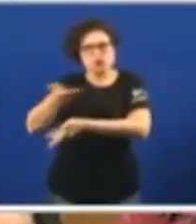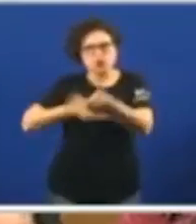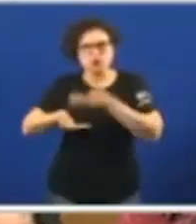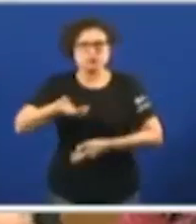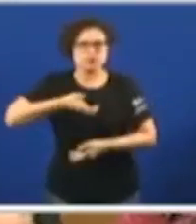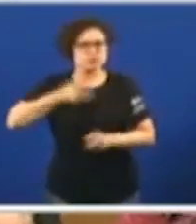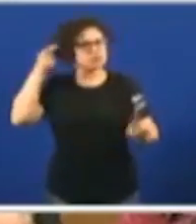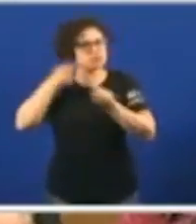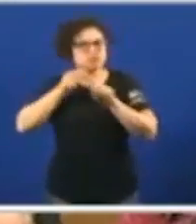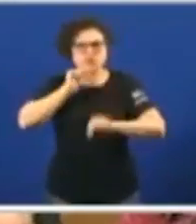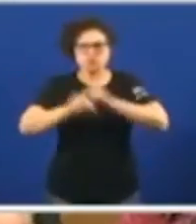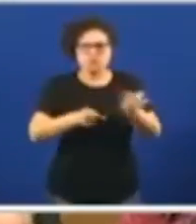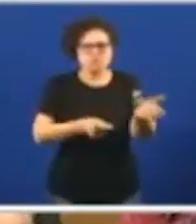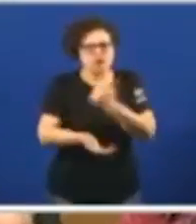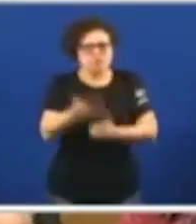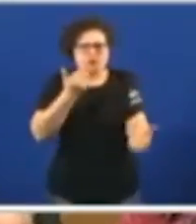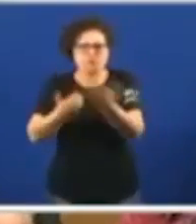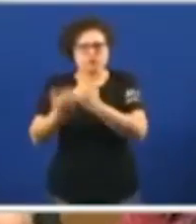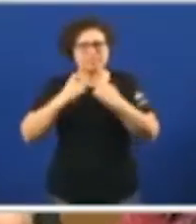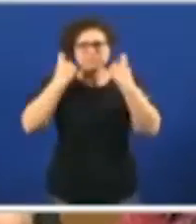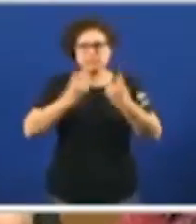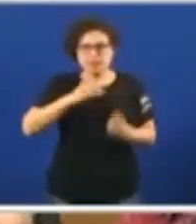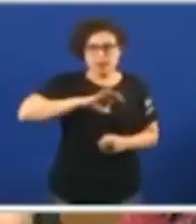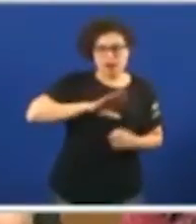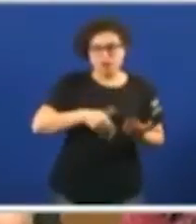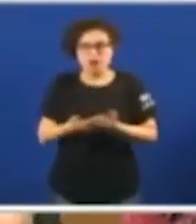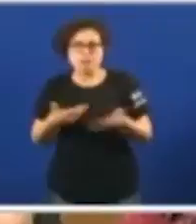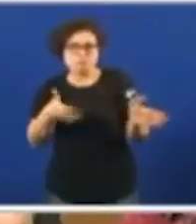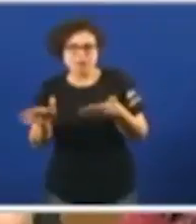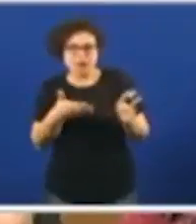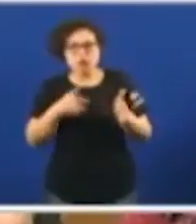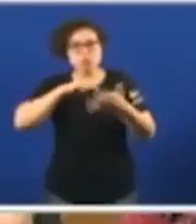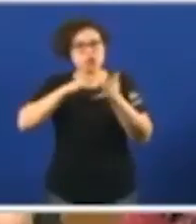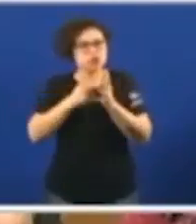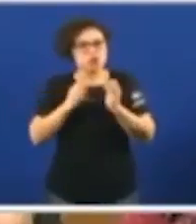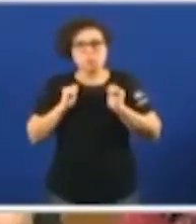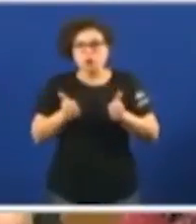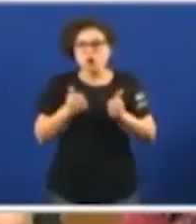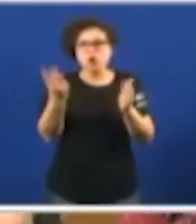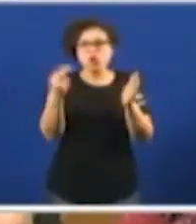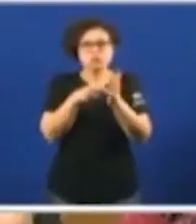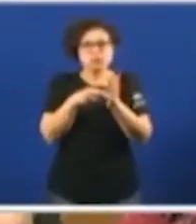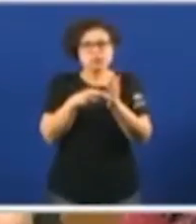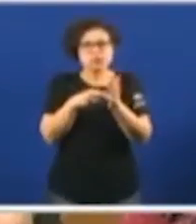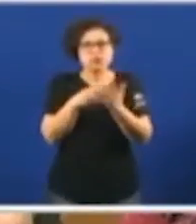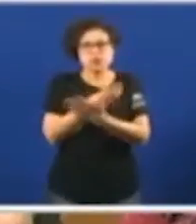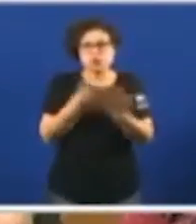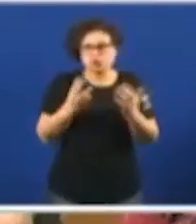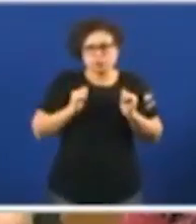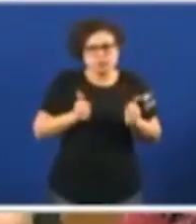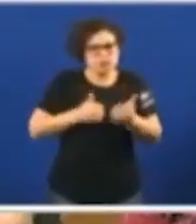descontaminación das zonas afectadas no primeiro trimestre deste ano. Este proxecto deberá comenzar a executarse ao longo do ano 2018.